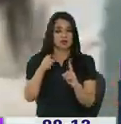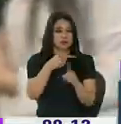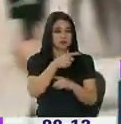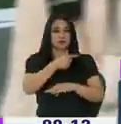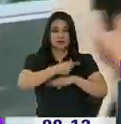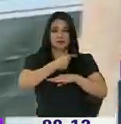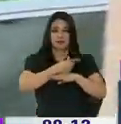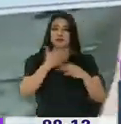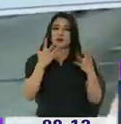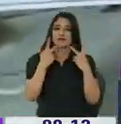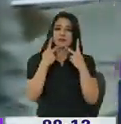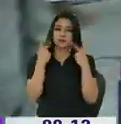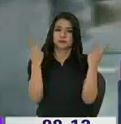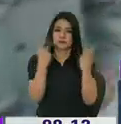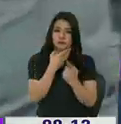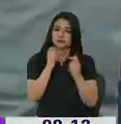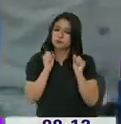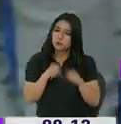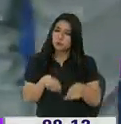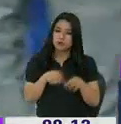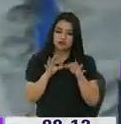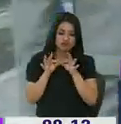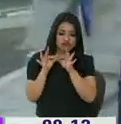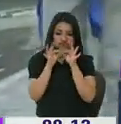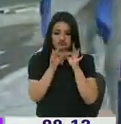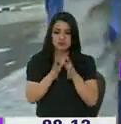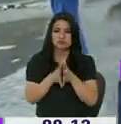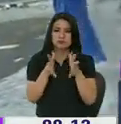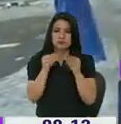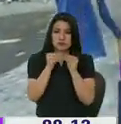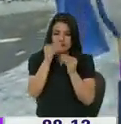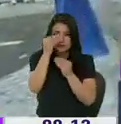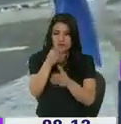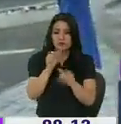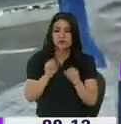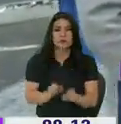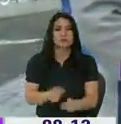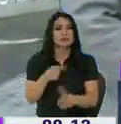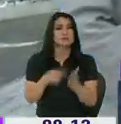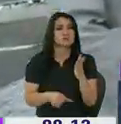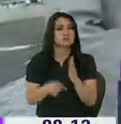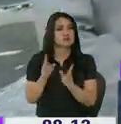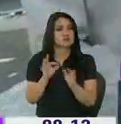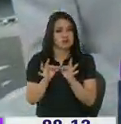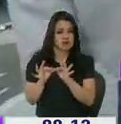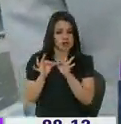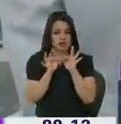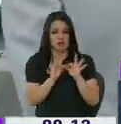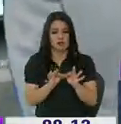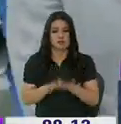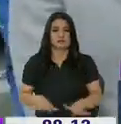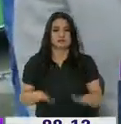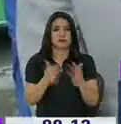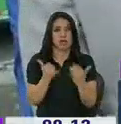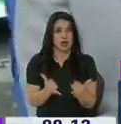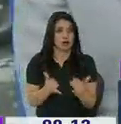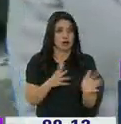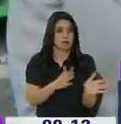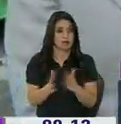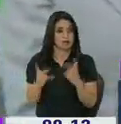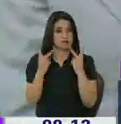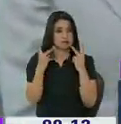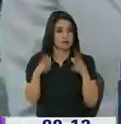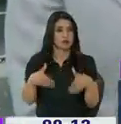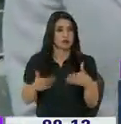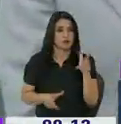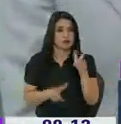la empresa de obras públicas, para que por favor nos comente y nos amplíe la información qué tipo de reformas geométricas son las que desde hoy ya vamos a tener y